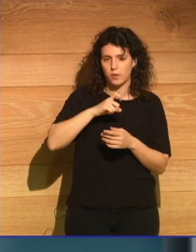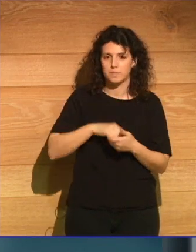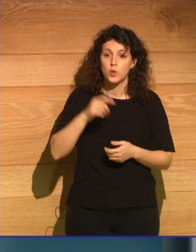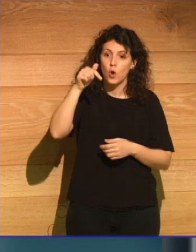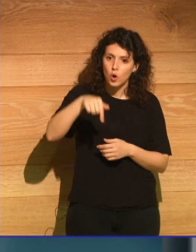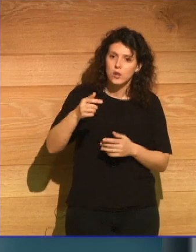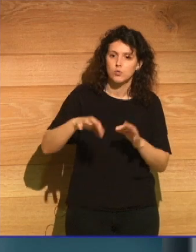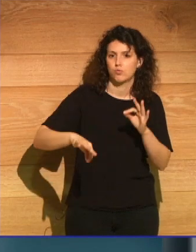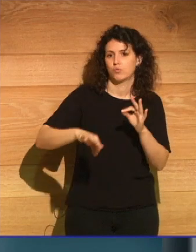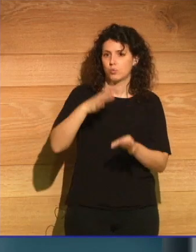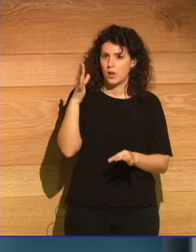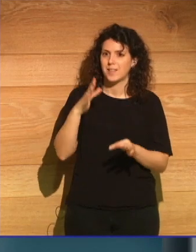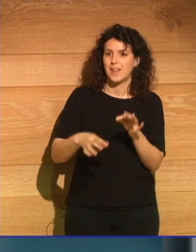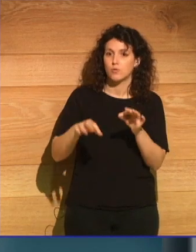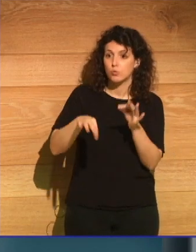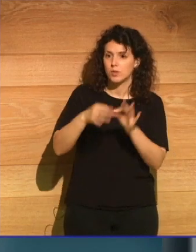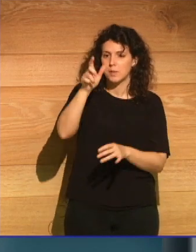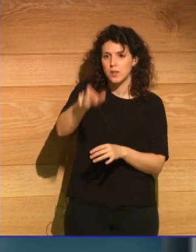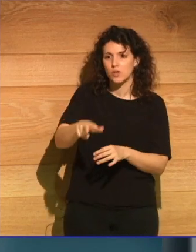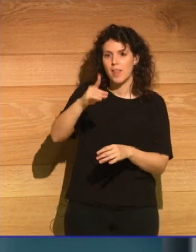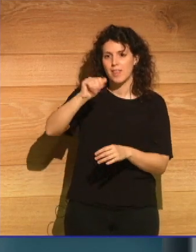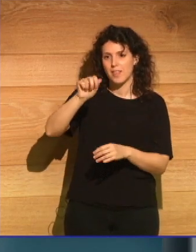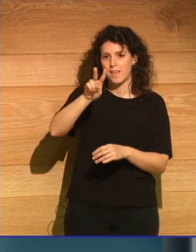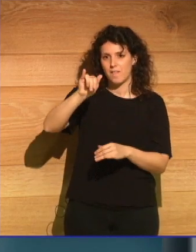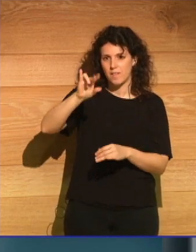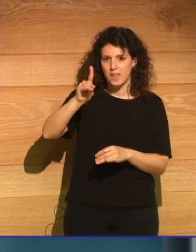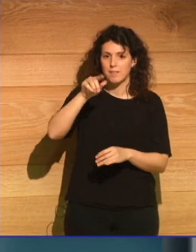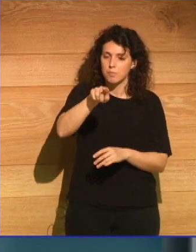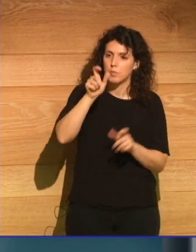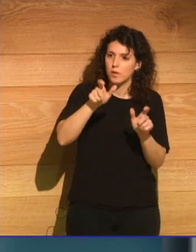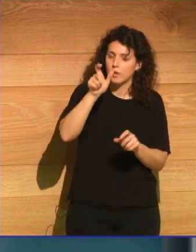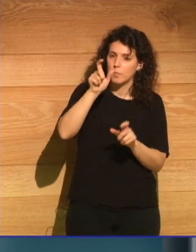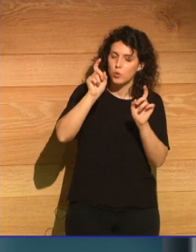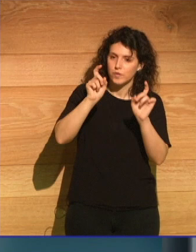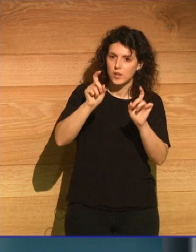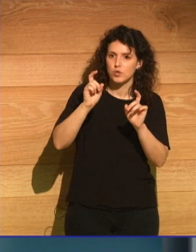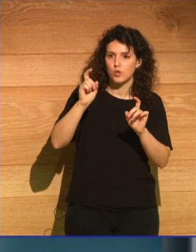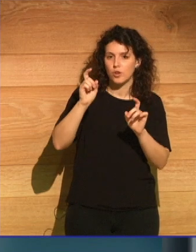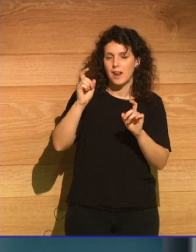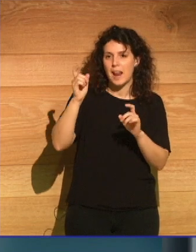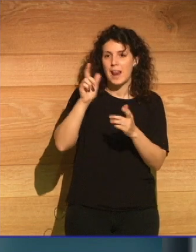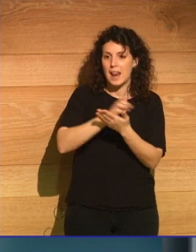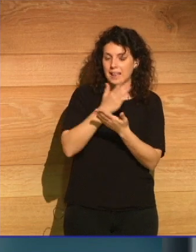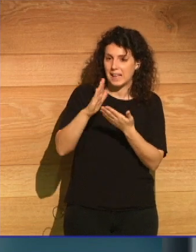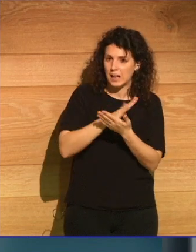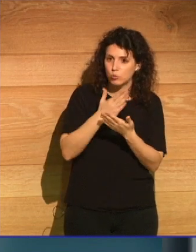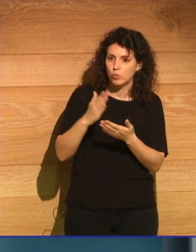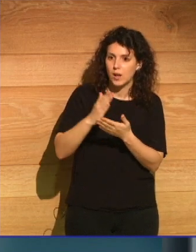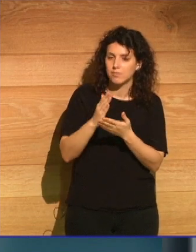enorme fortuna de escuchar a David Farrier, profesor de literatura contemporánea en la Universidad de Edimburgo,